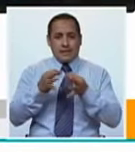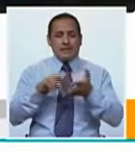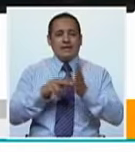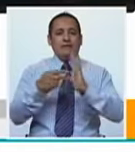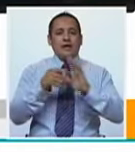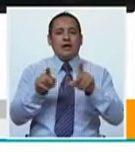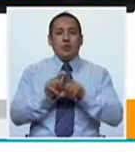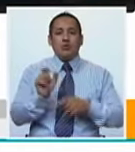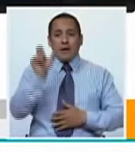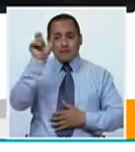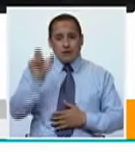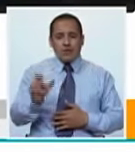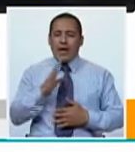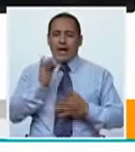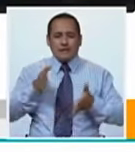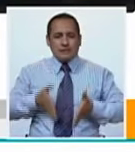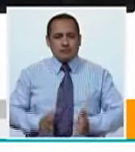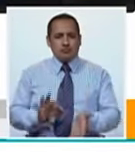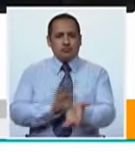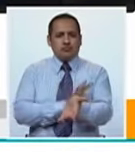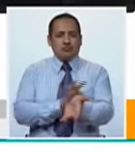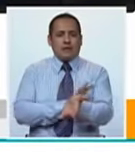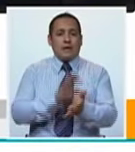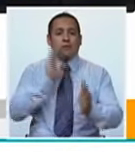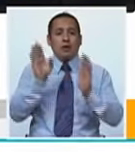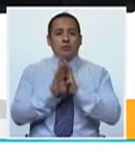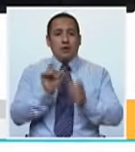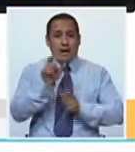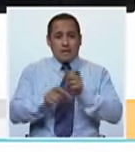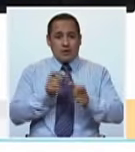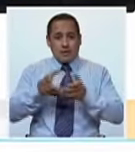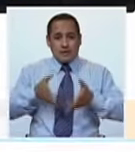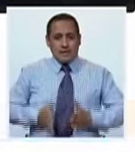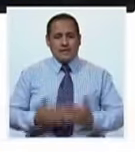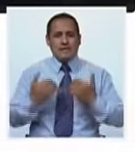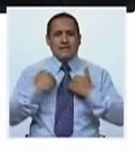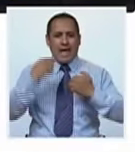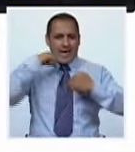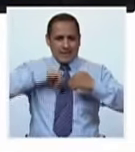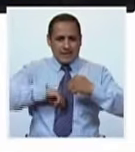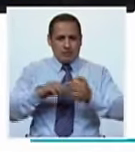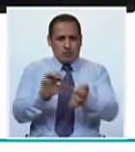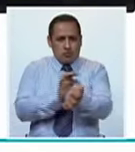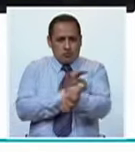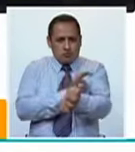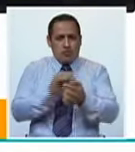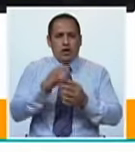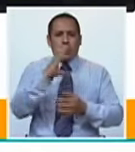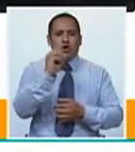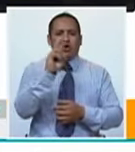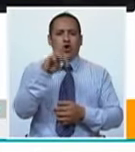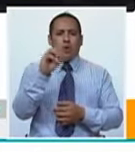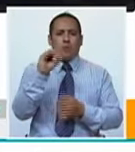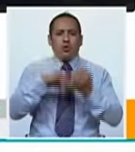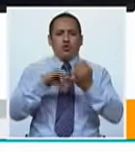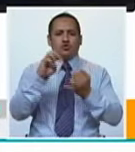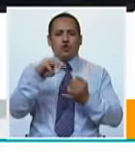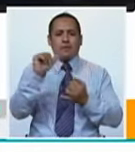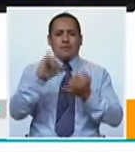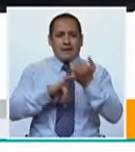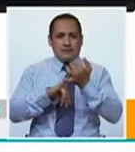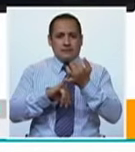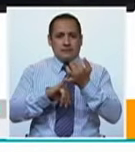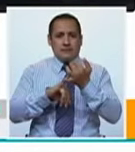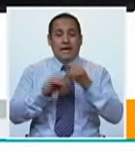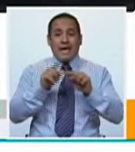genética. Todos los seres humanos tenemos 46 cromosomas y las personas con síndrome de Down tienen